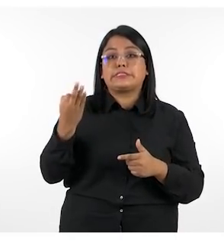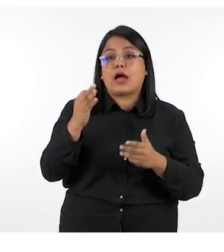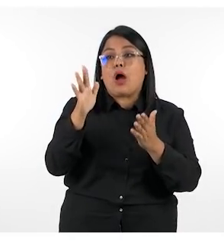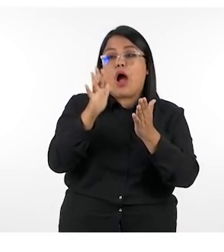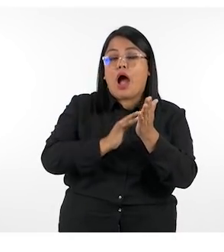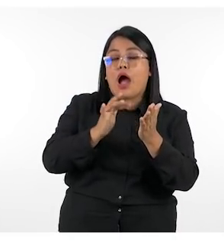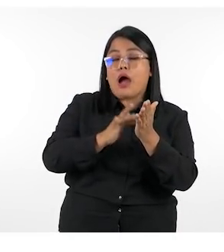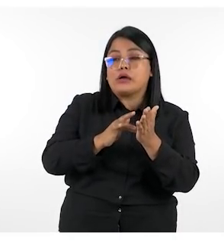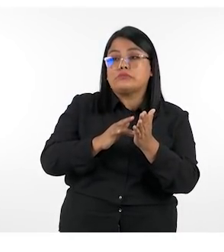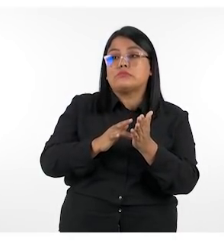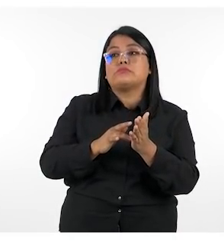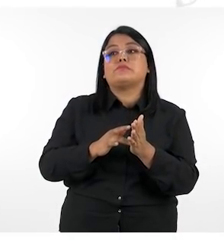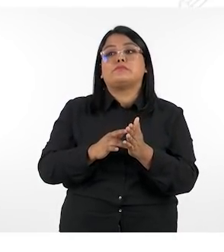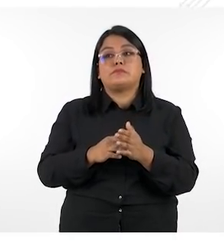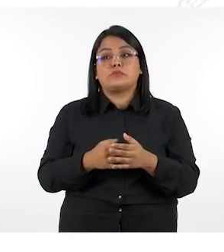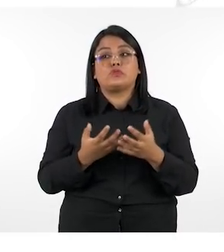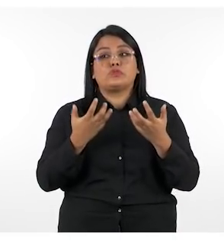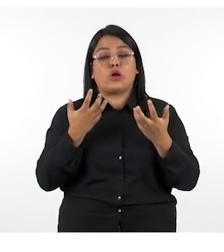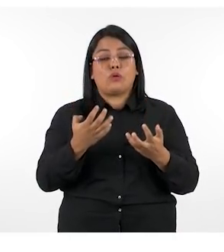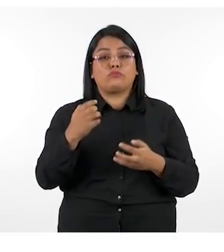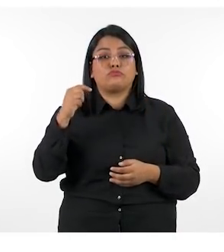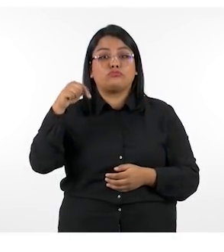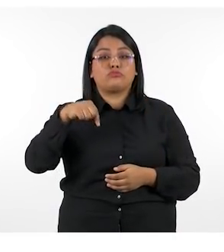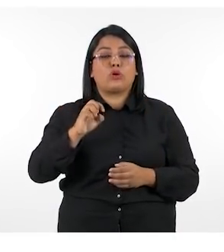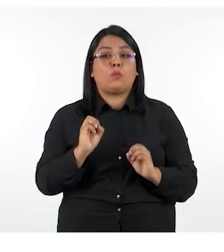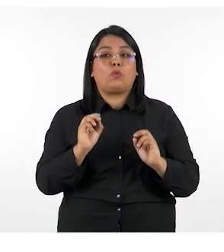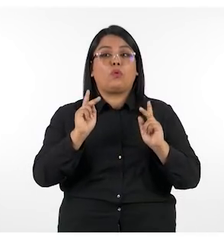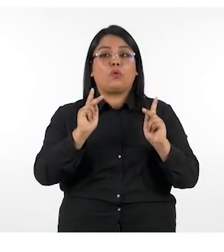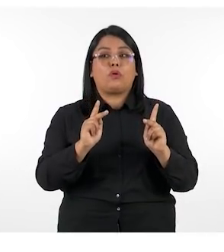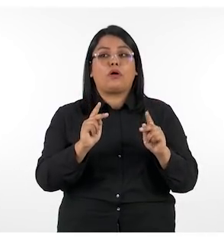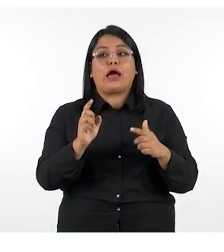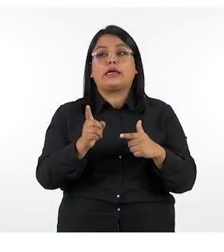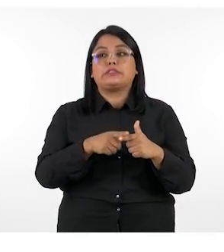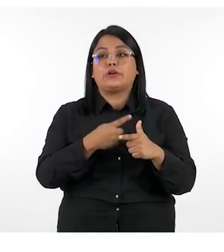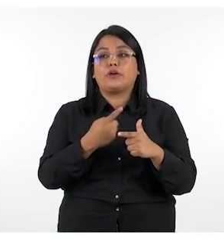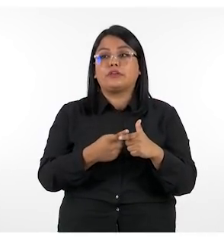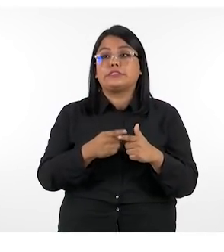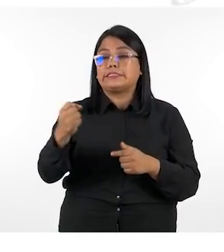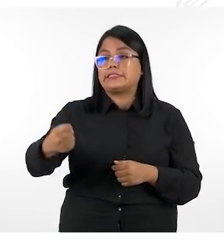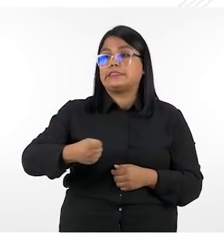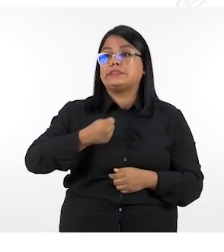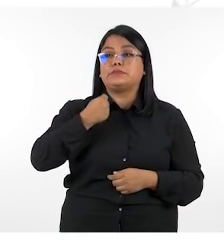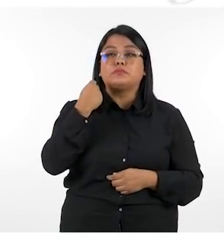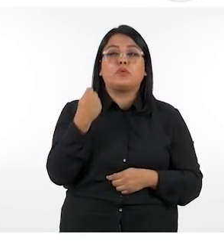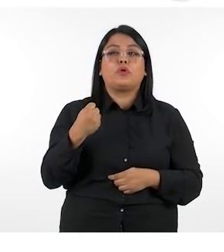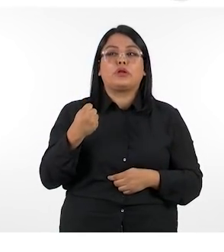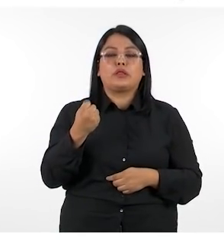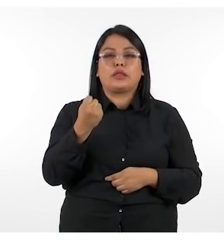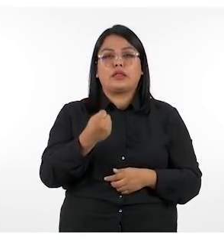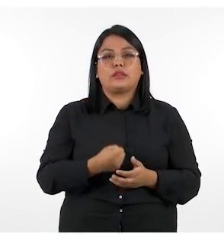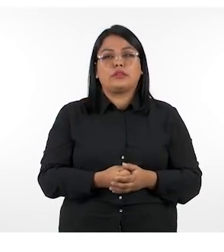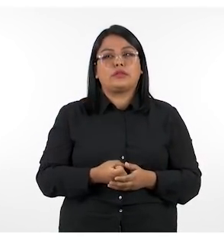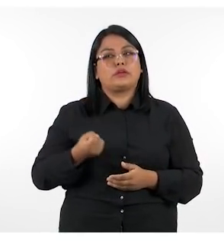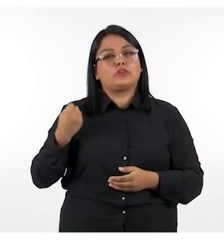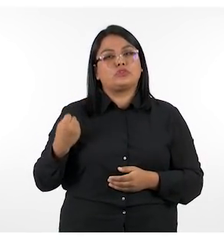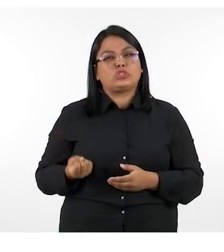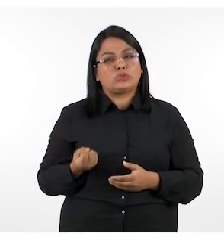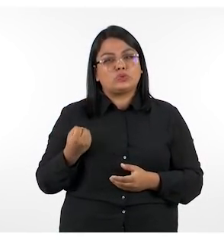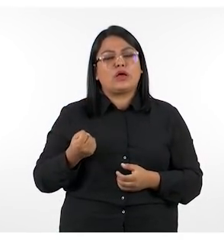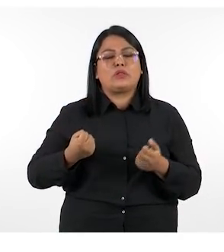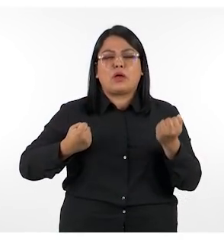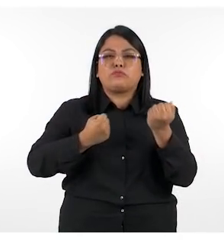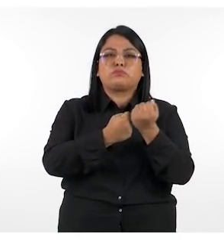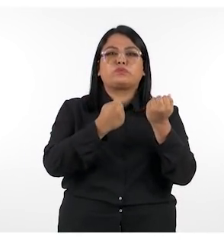aprovechar al máximo este espacio por lo que es de tal importancia que nuestros estudiantes